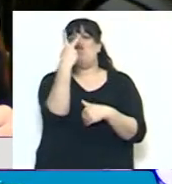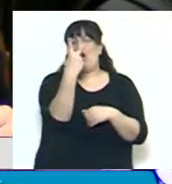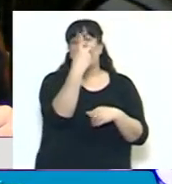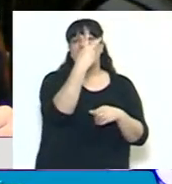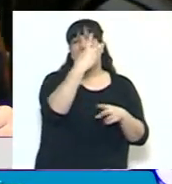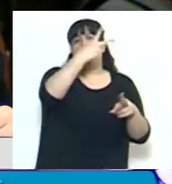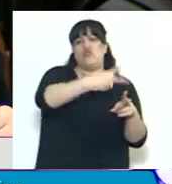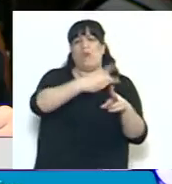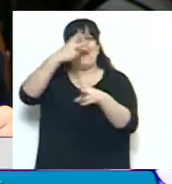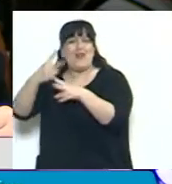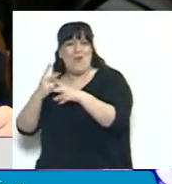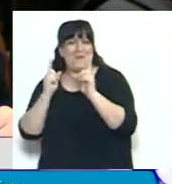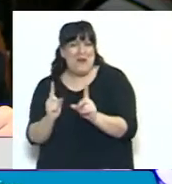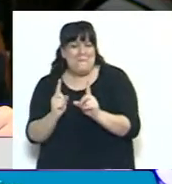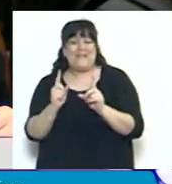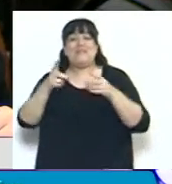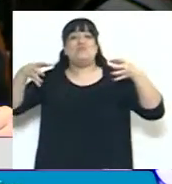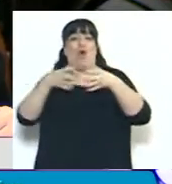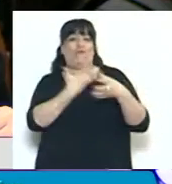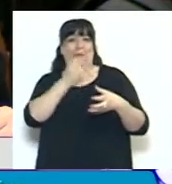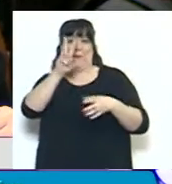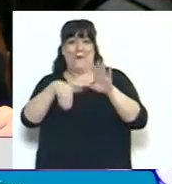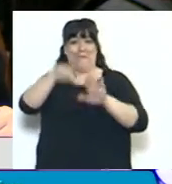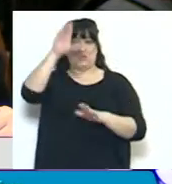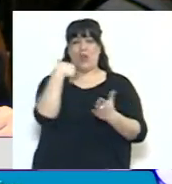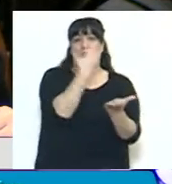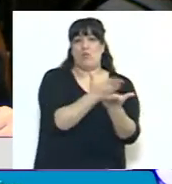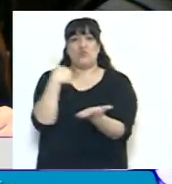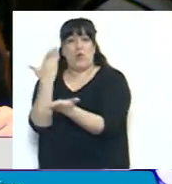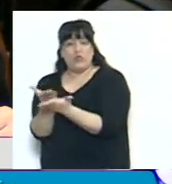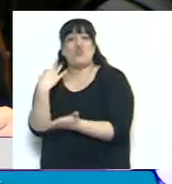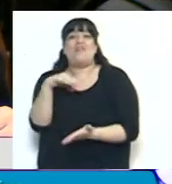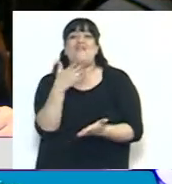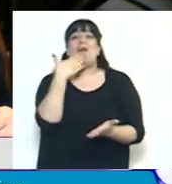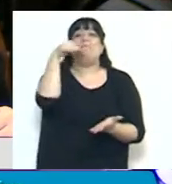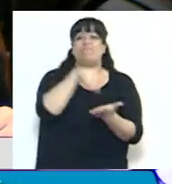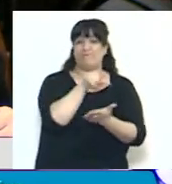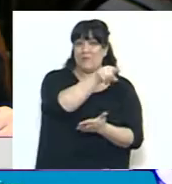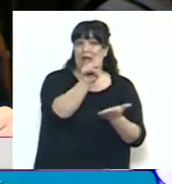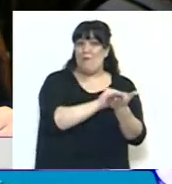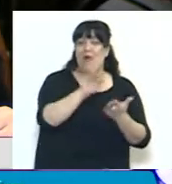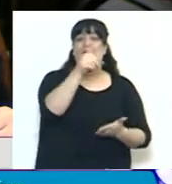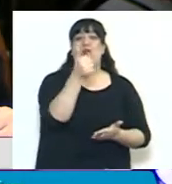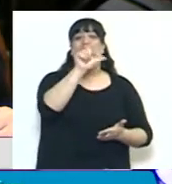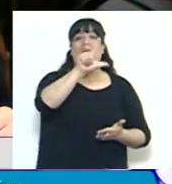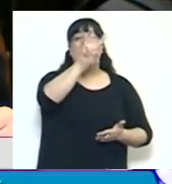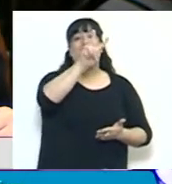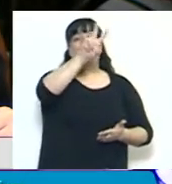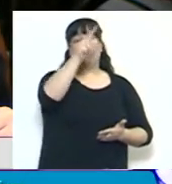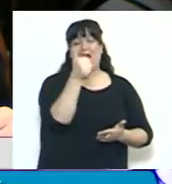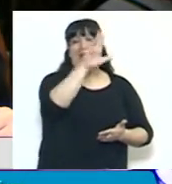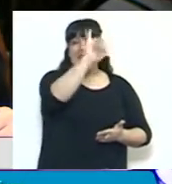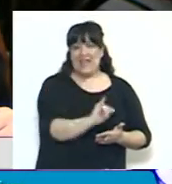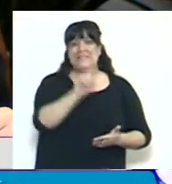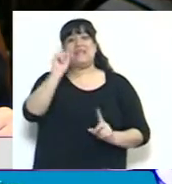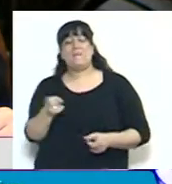que ha propuesto el bloque de la mayoría y que se le tomara juramento tanto al doctor Álvarez como al doctor Forlón. Esa